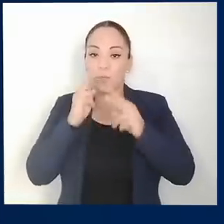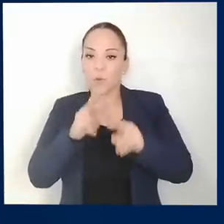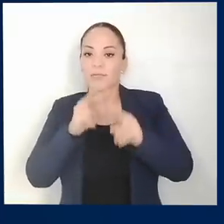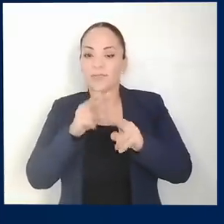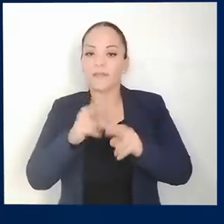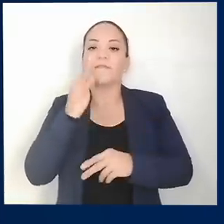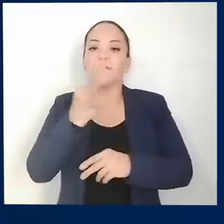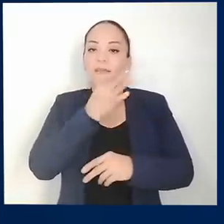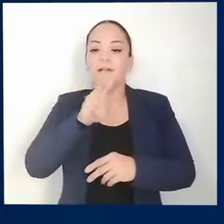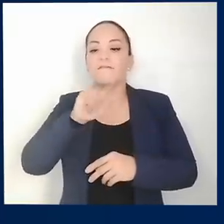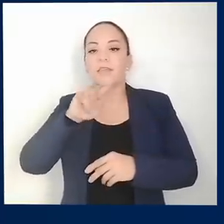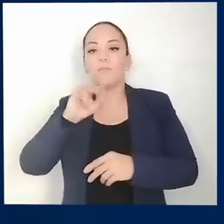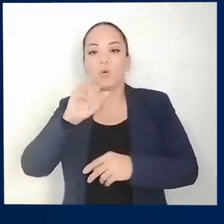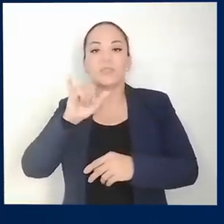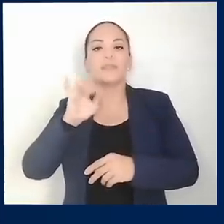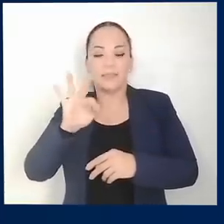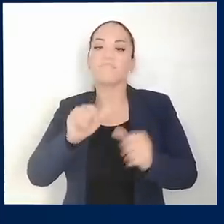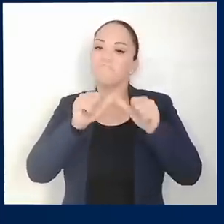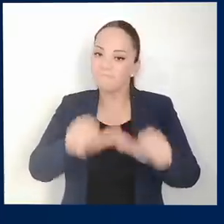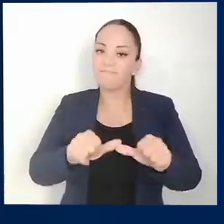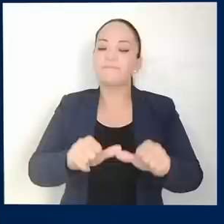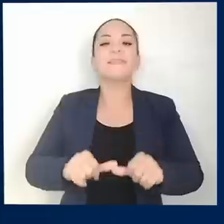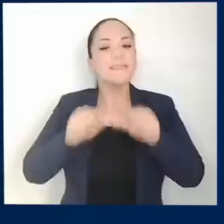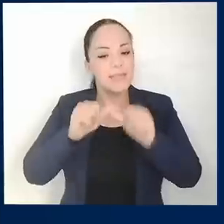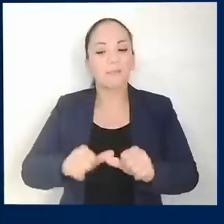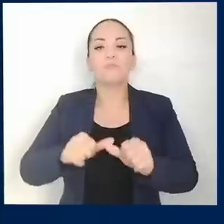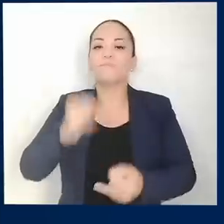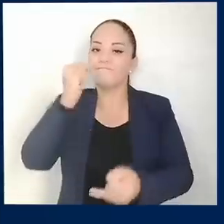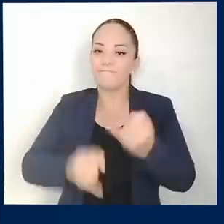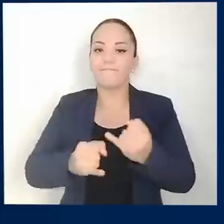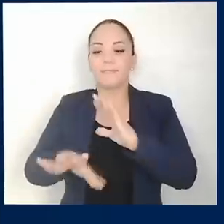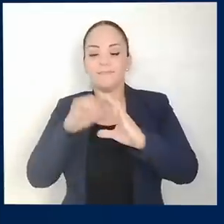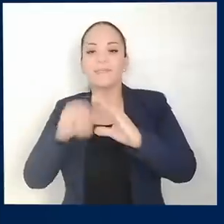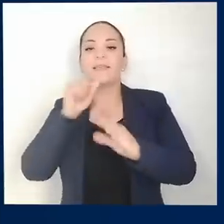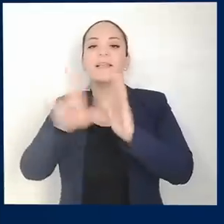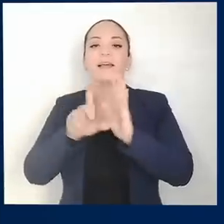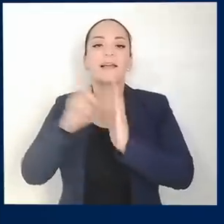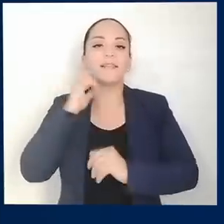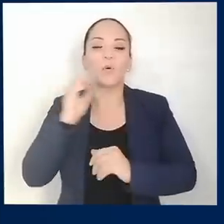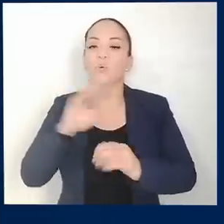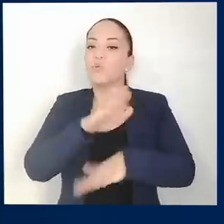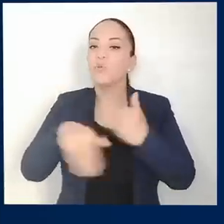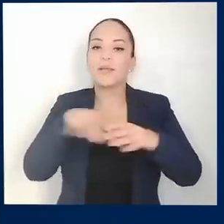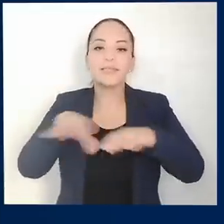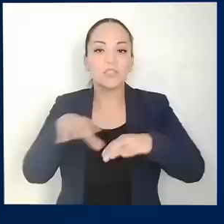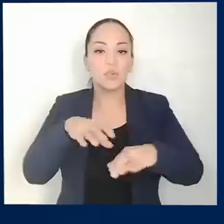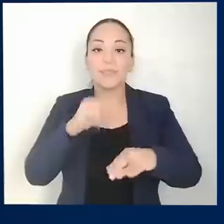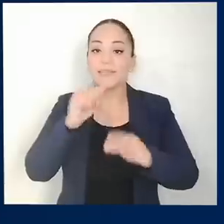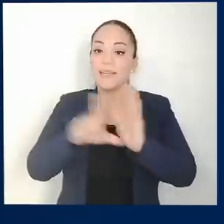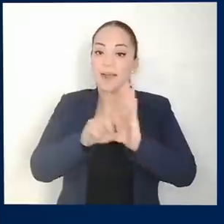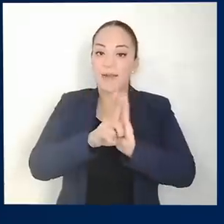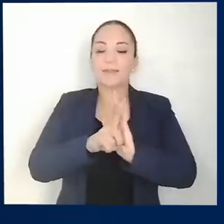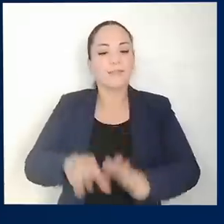ubicado en finca Vivo Jet y seguimos combatiendo la extracción ilegal de oro y toda acción ilícita que se